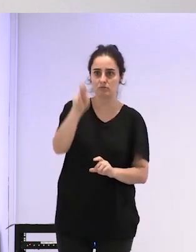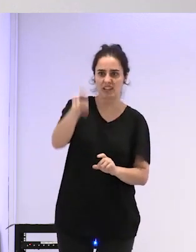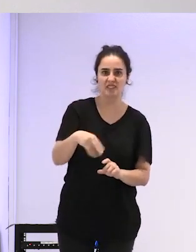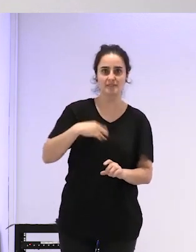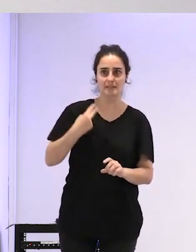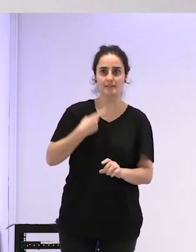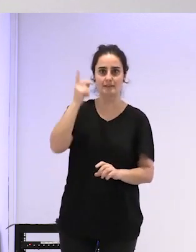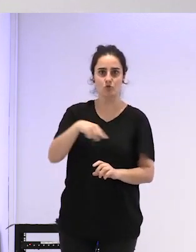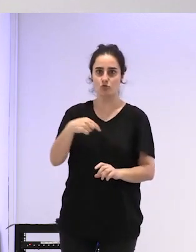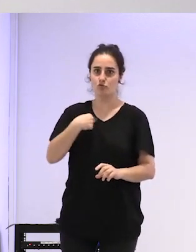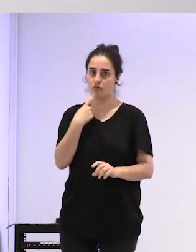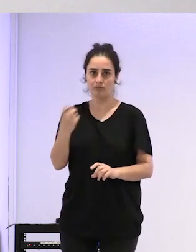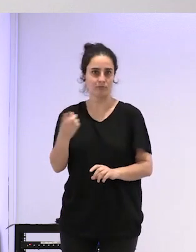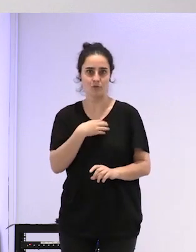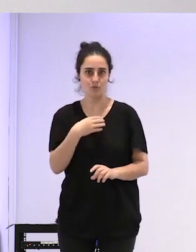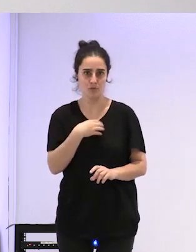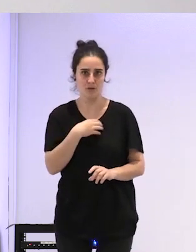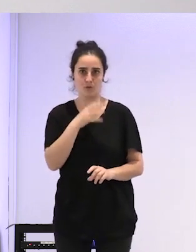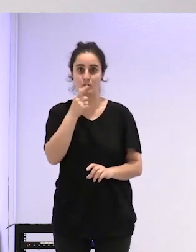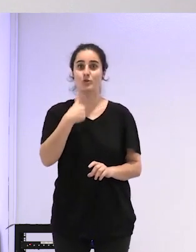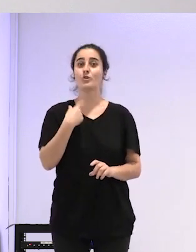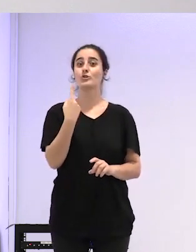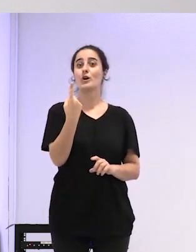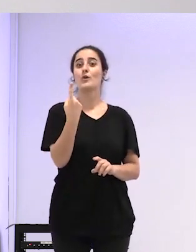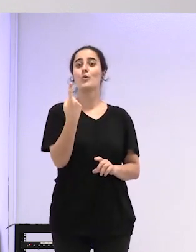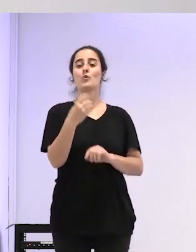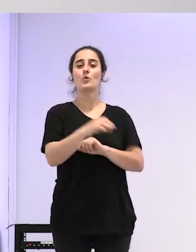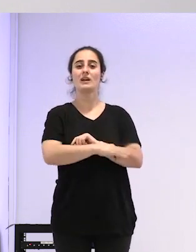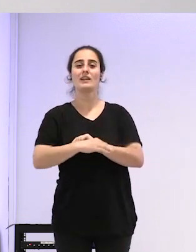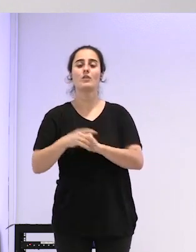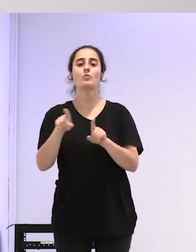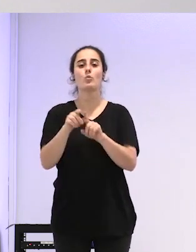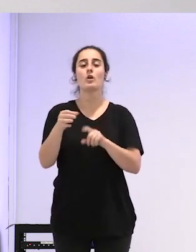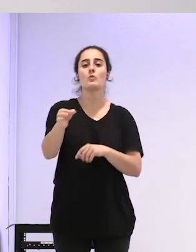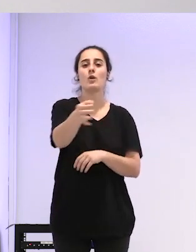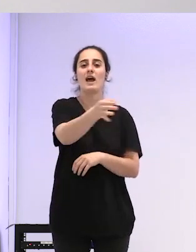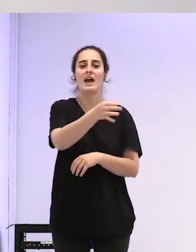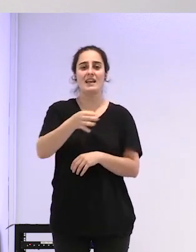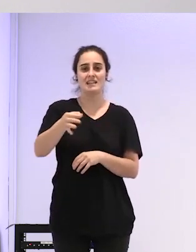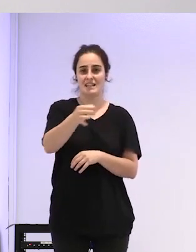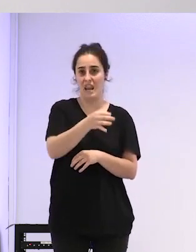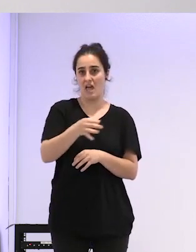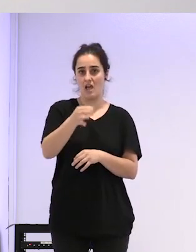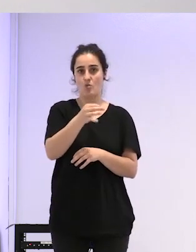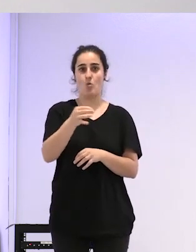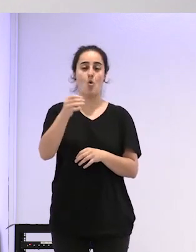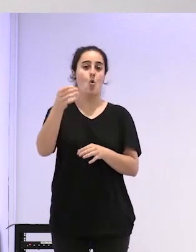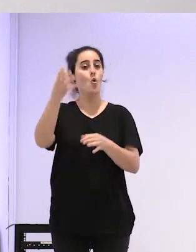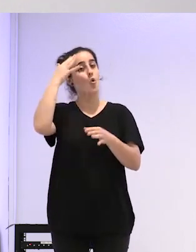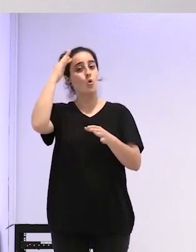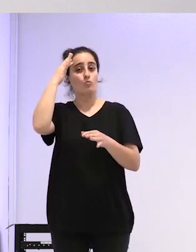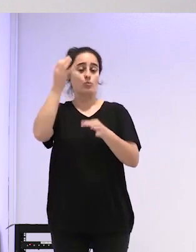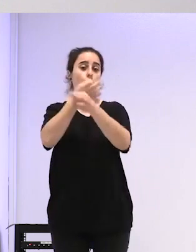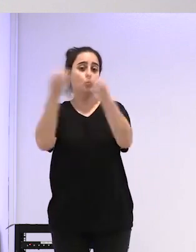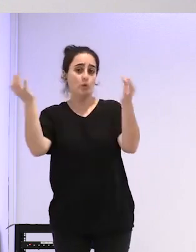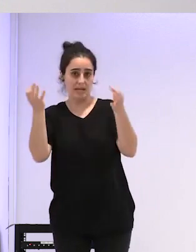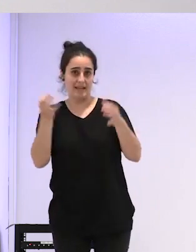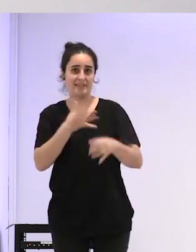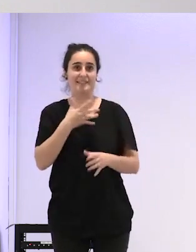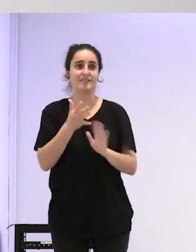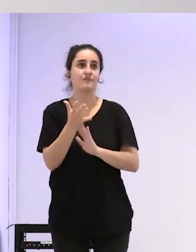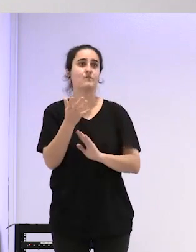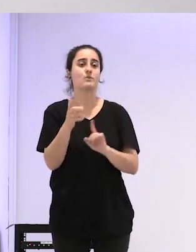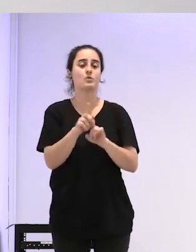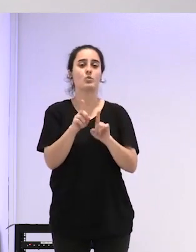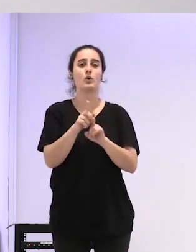ejercicio un ejercicio que es el de la isla autópica pero no es la situación es no de una isla autópica en la